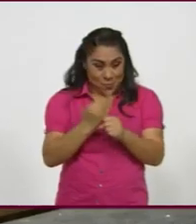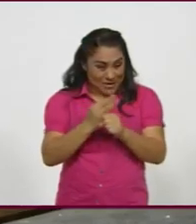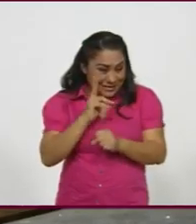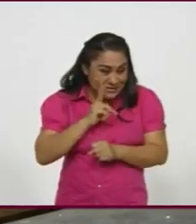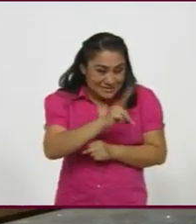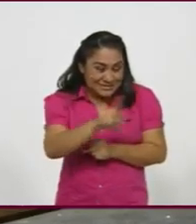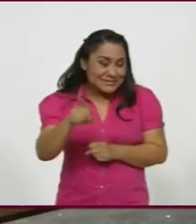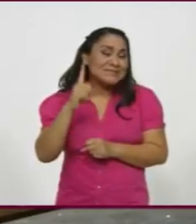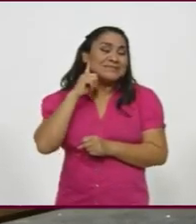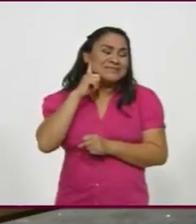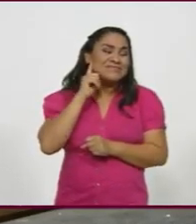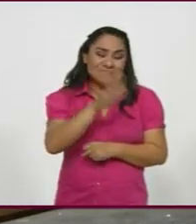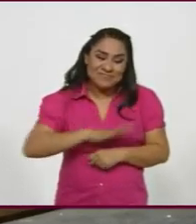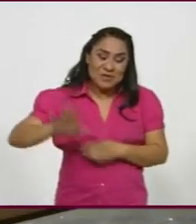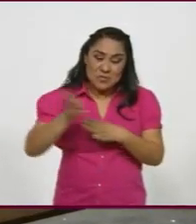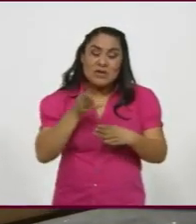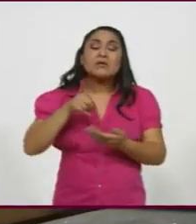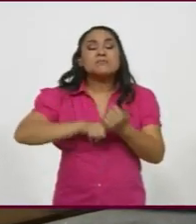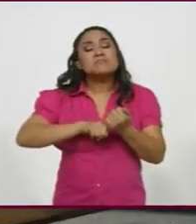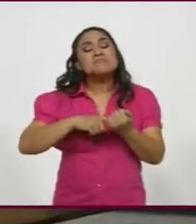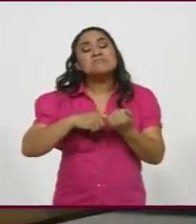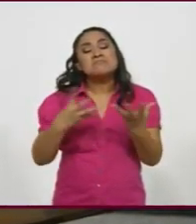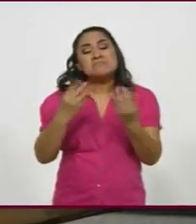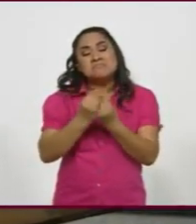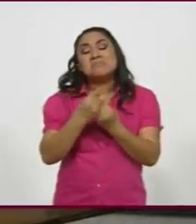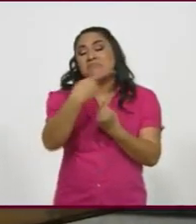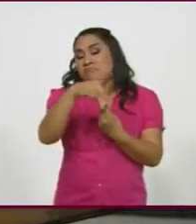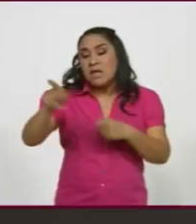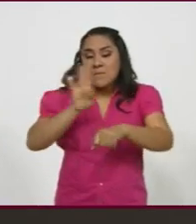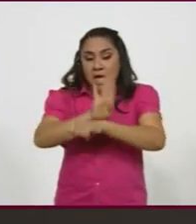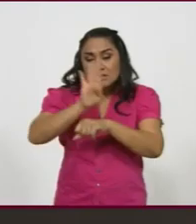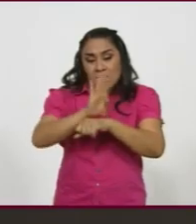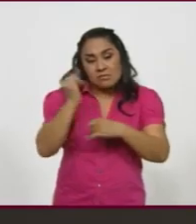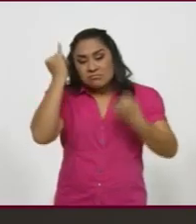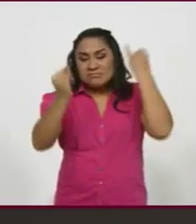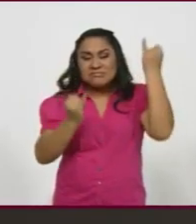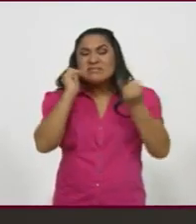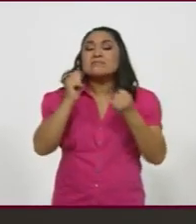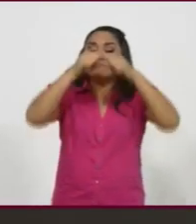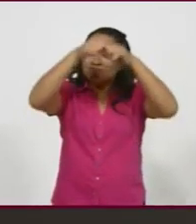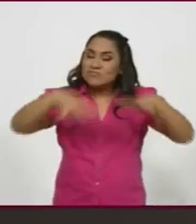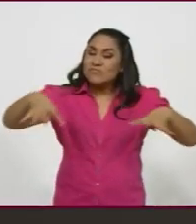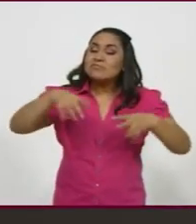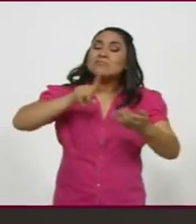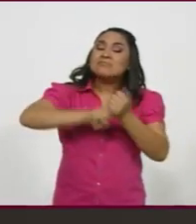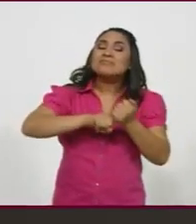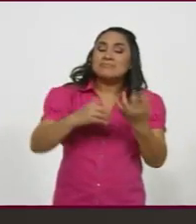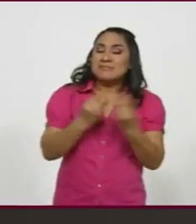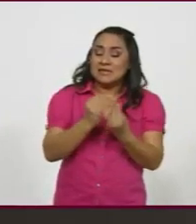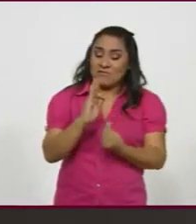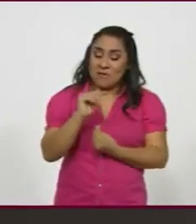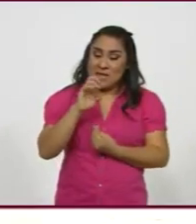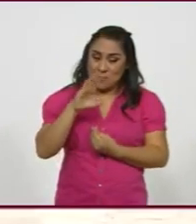fondo, lo que se escucha en el ambiente. Es una propuesta de creativos brasileños que hacen una fusión con expresiones del flamenco.